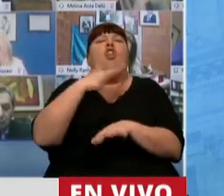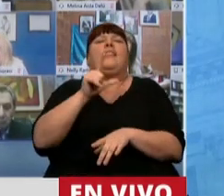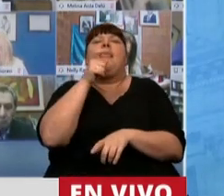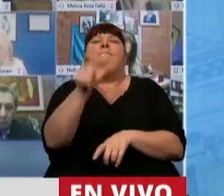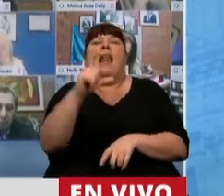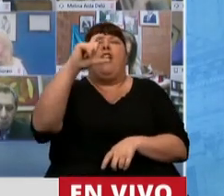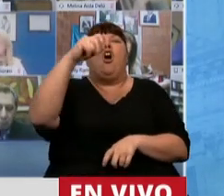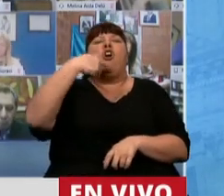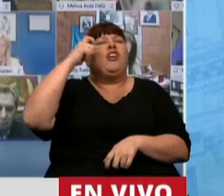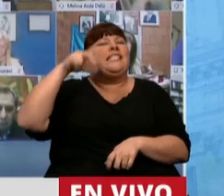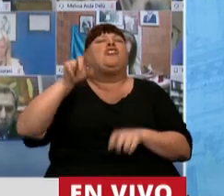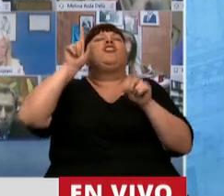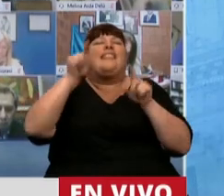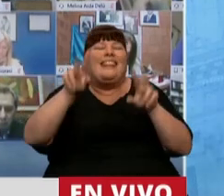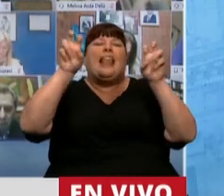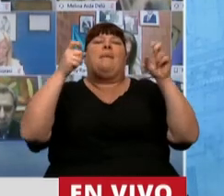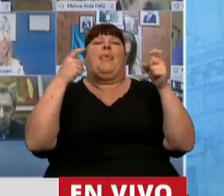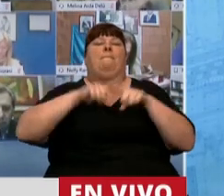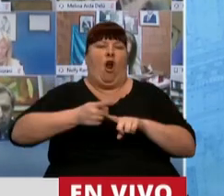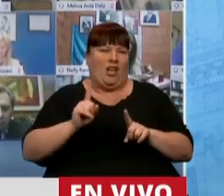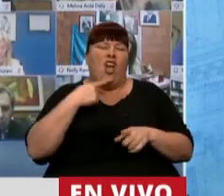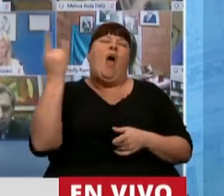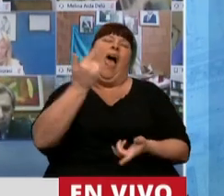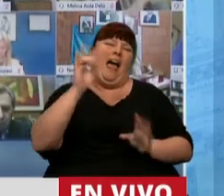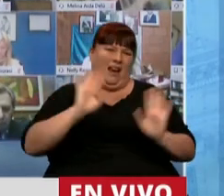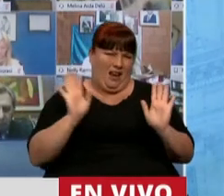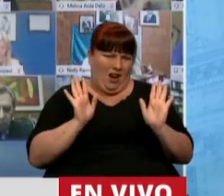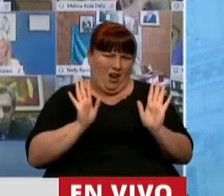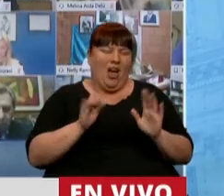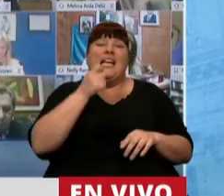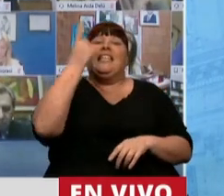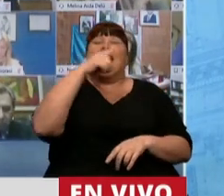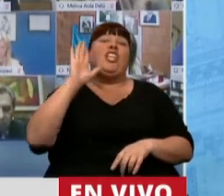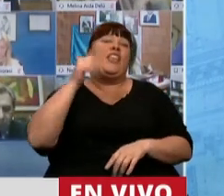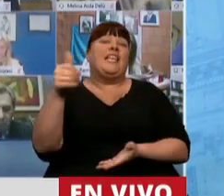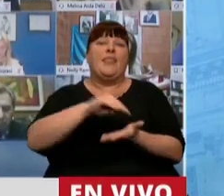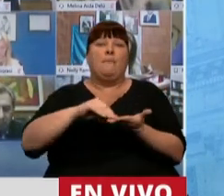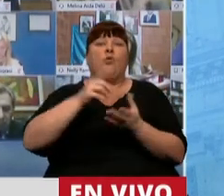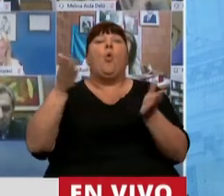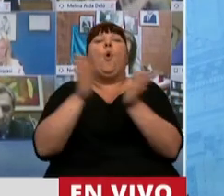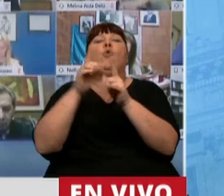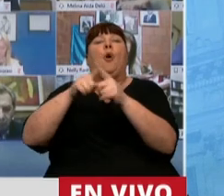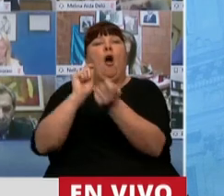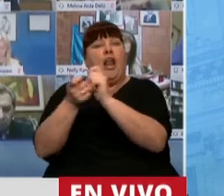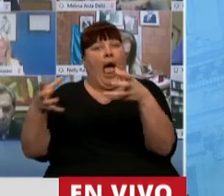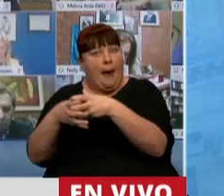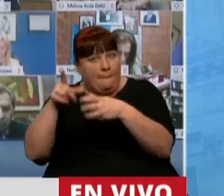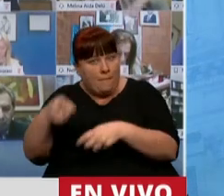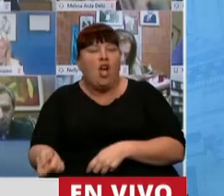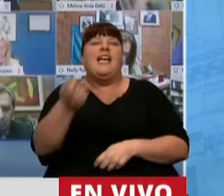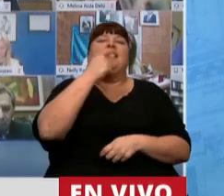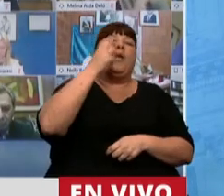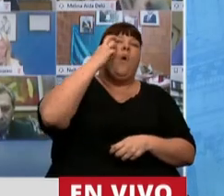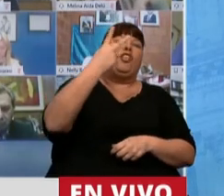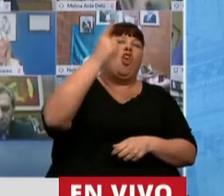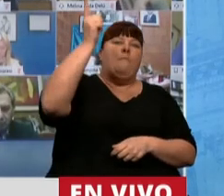que es la palabra consenso en política. No vengan con macanas. Si los 116 diputados de Juntos por el Cambio, si el